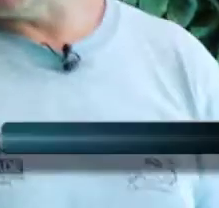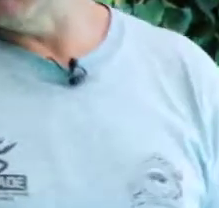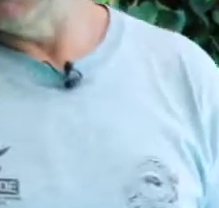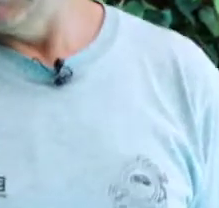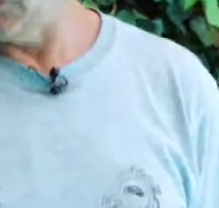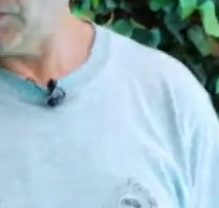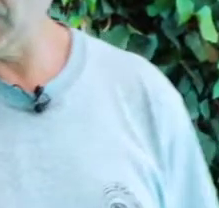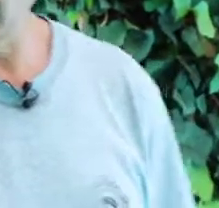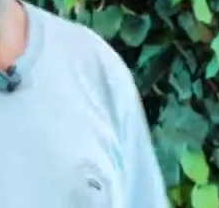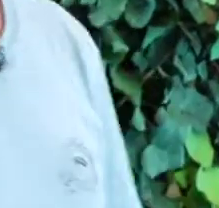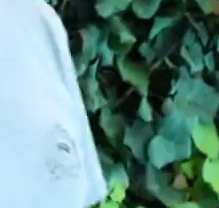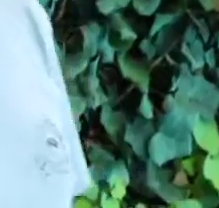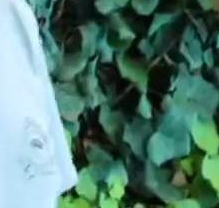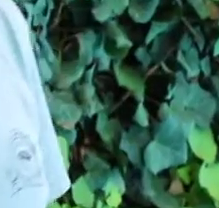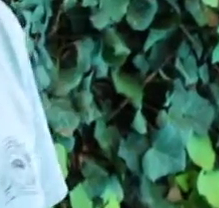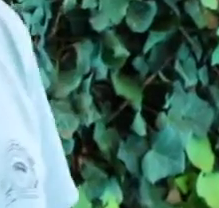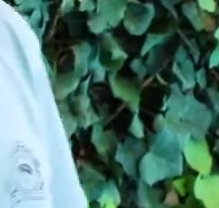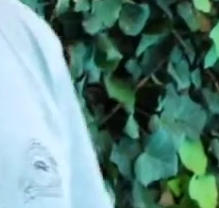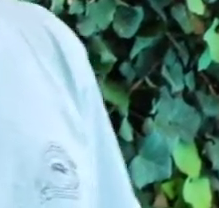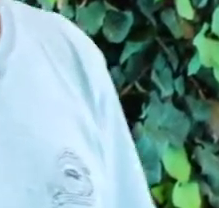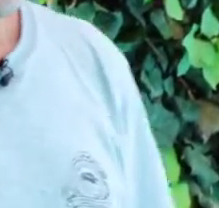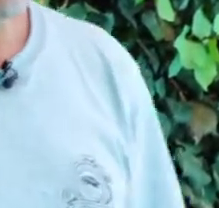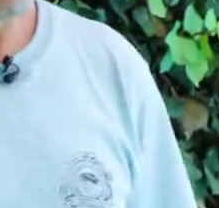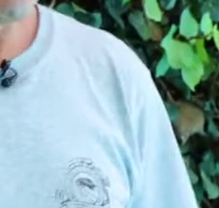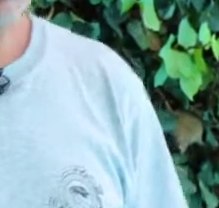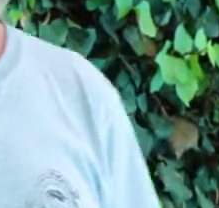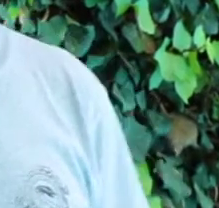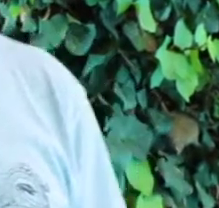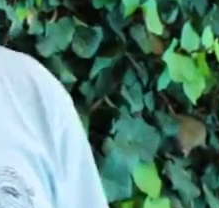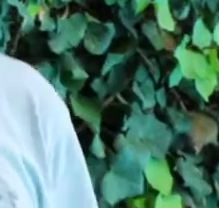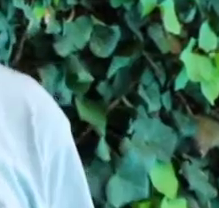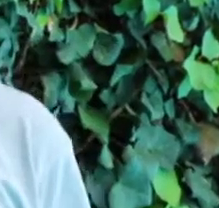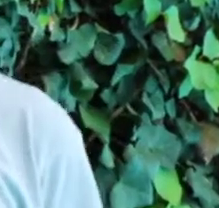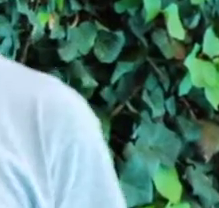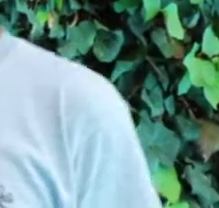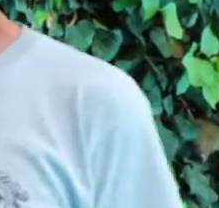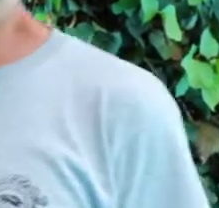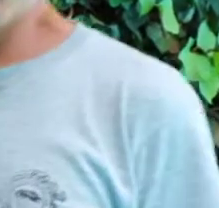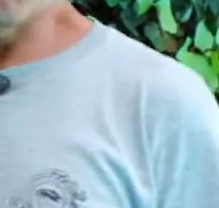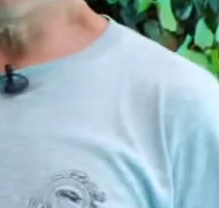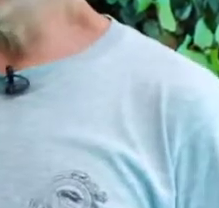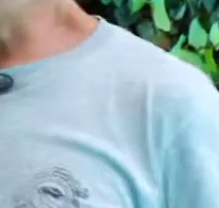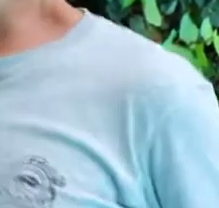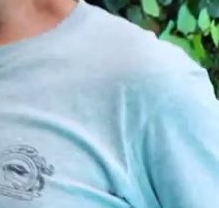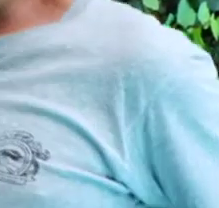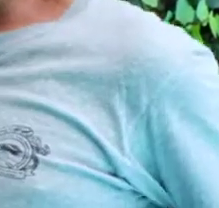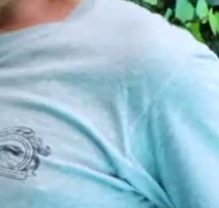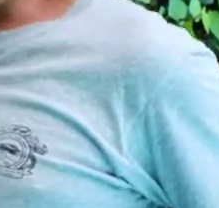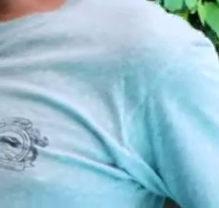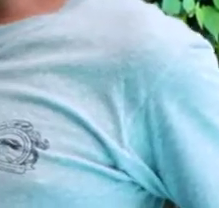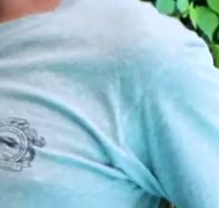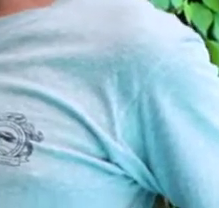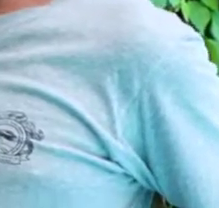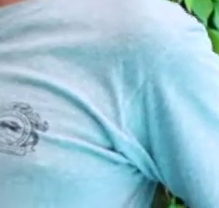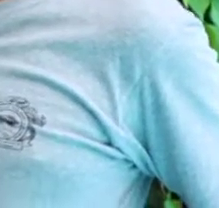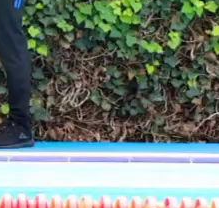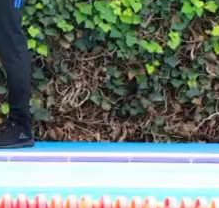vamos a hacer, Yair? Nos vamos a acostar y nos vamos a poner boca arriba, poniendo los codos